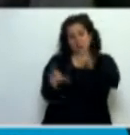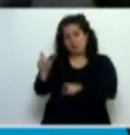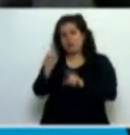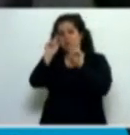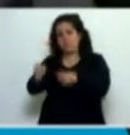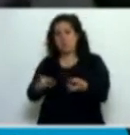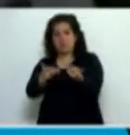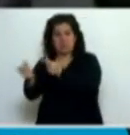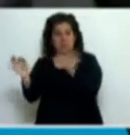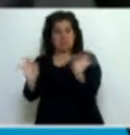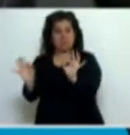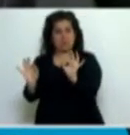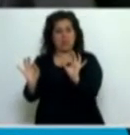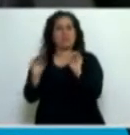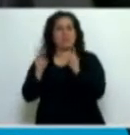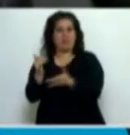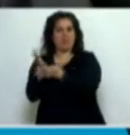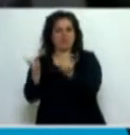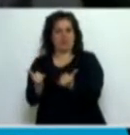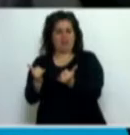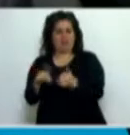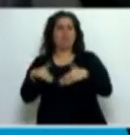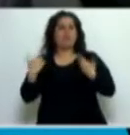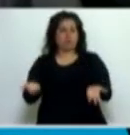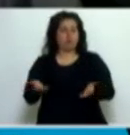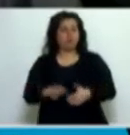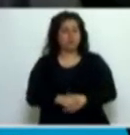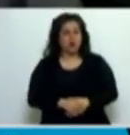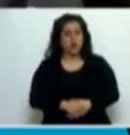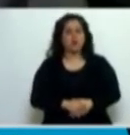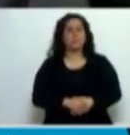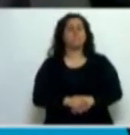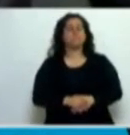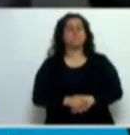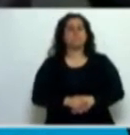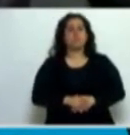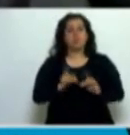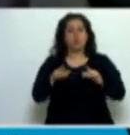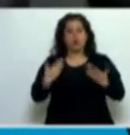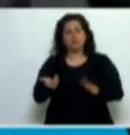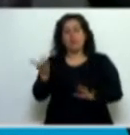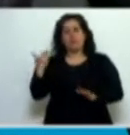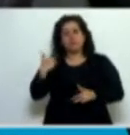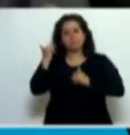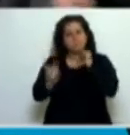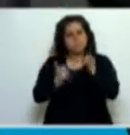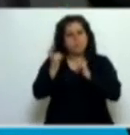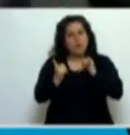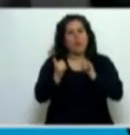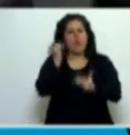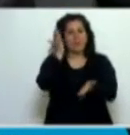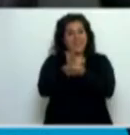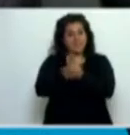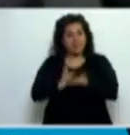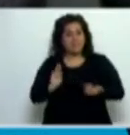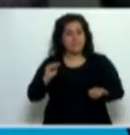han realizado el acto de consumo. Así que, Presidenta, en la sintonía que decía al principio, en la ampliación de derechos que